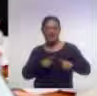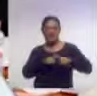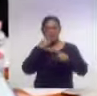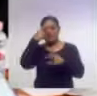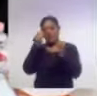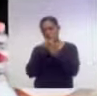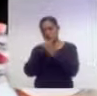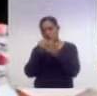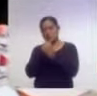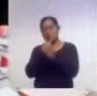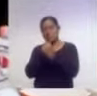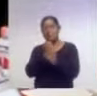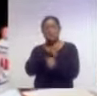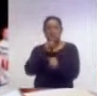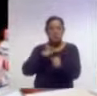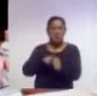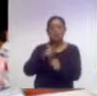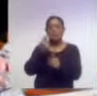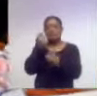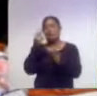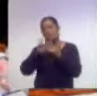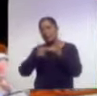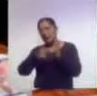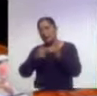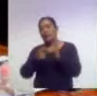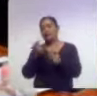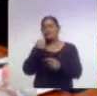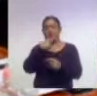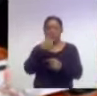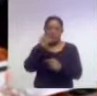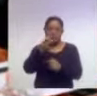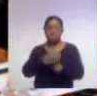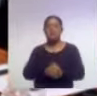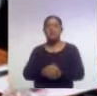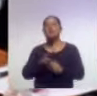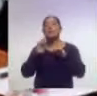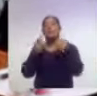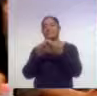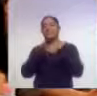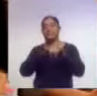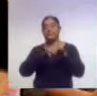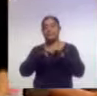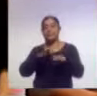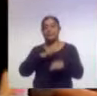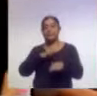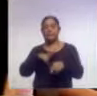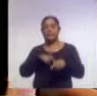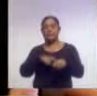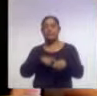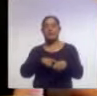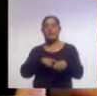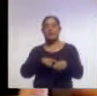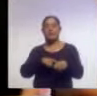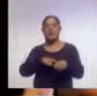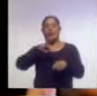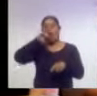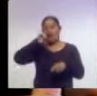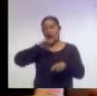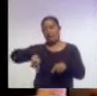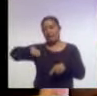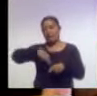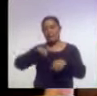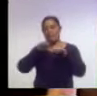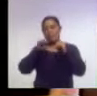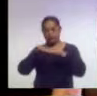especialización en técnicas de investigación a estos delitos. En la reunión de trabajo sostenida en las instalaciones de la dependencia encargada de Procurar Justicia,